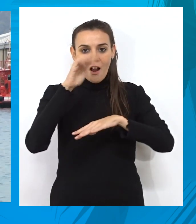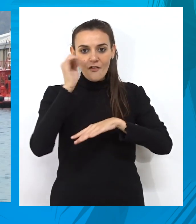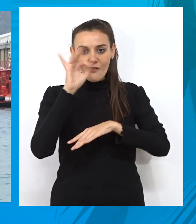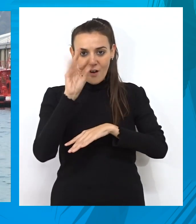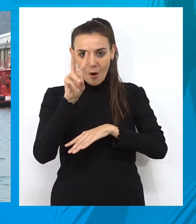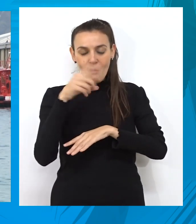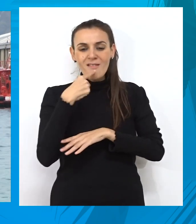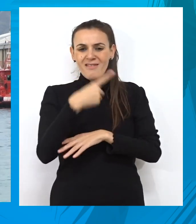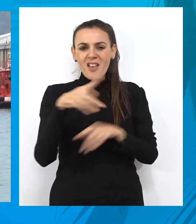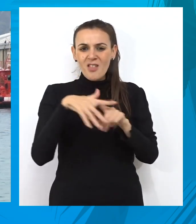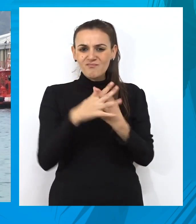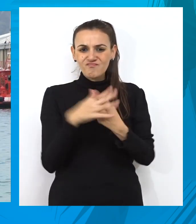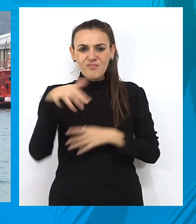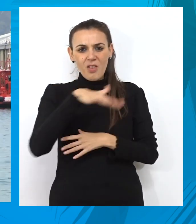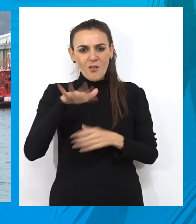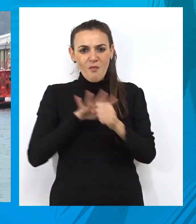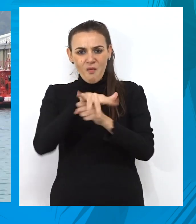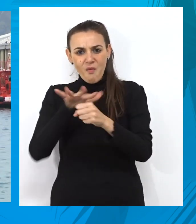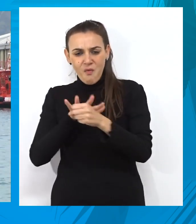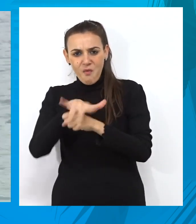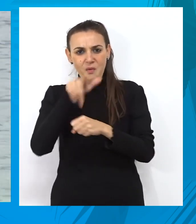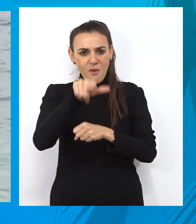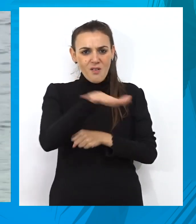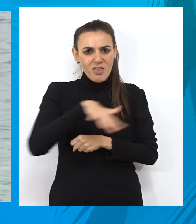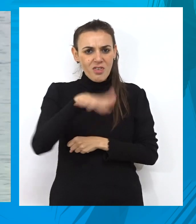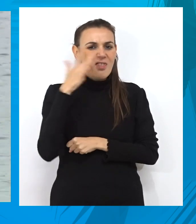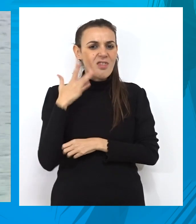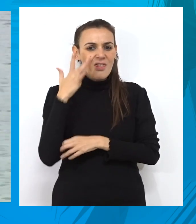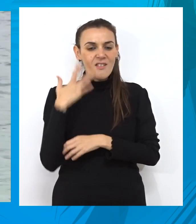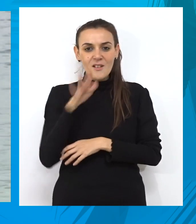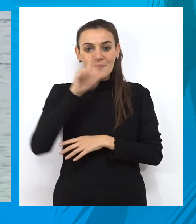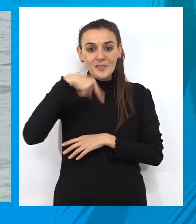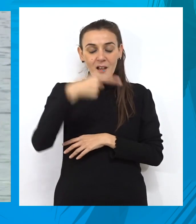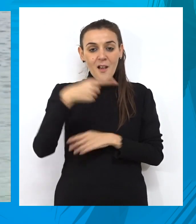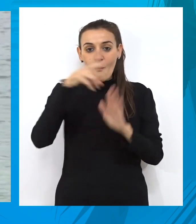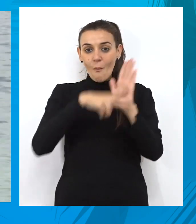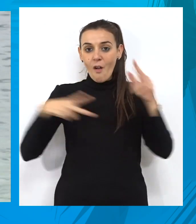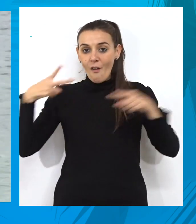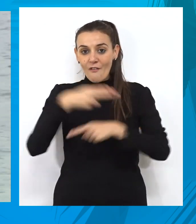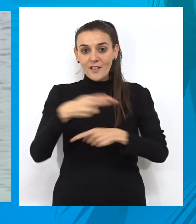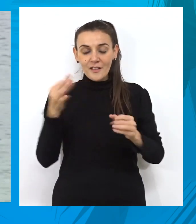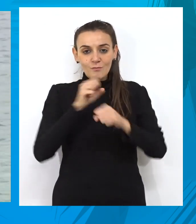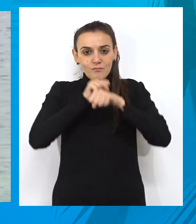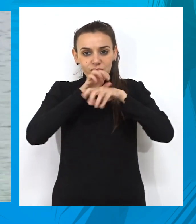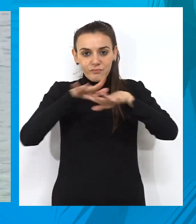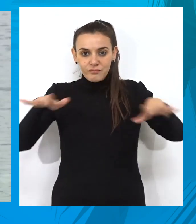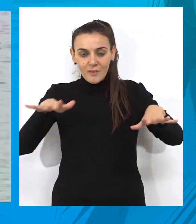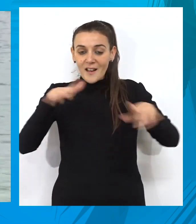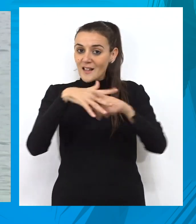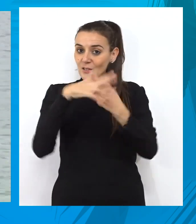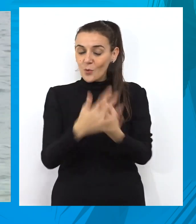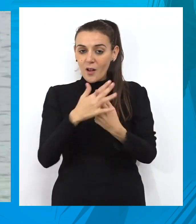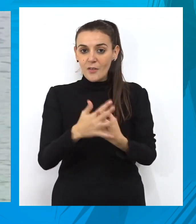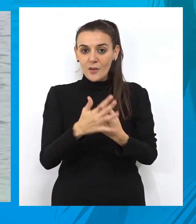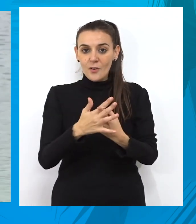fin acotar la zona del vertido de mayor acumulación y tratar de evitar en la medida de lo posible que ésta se extienda en caso de que